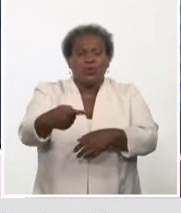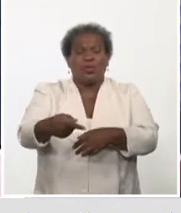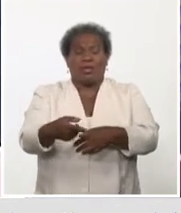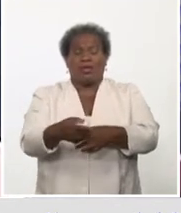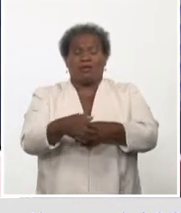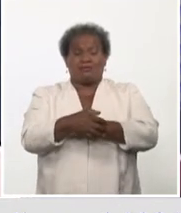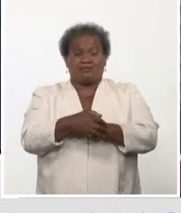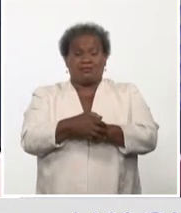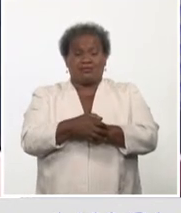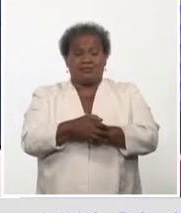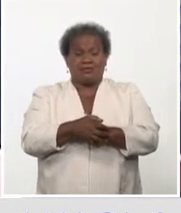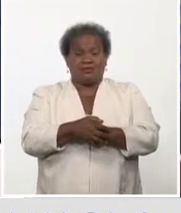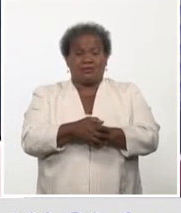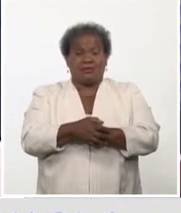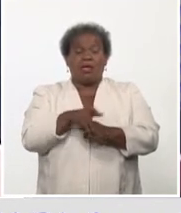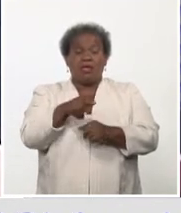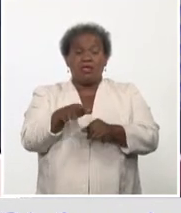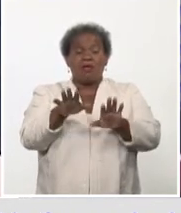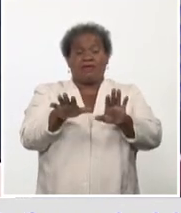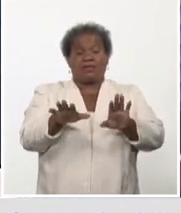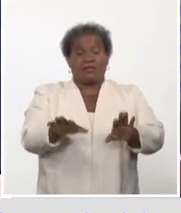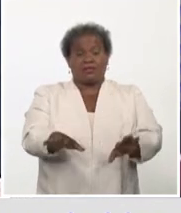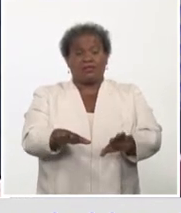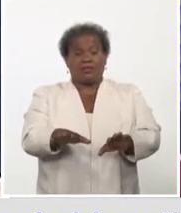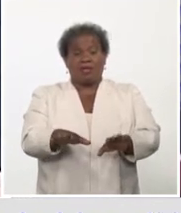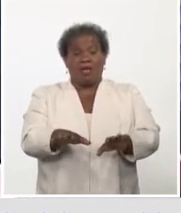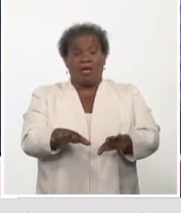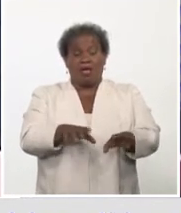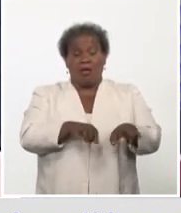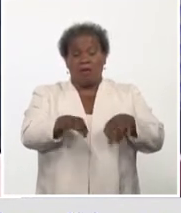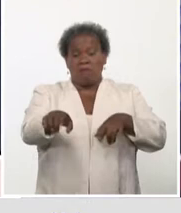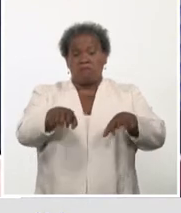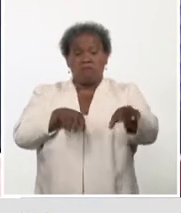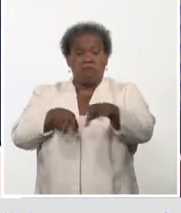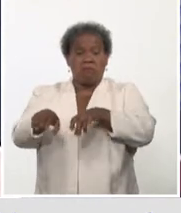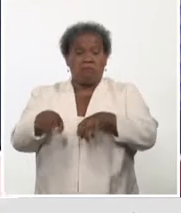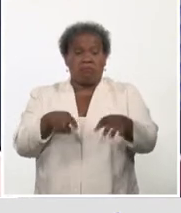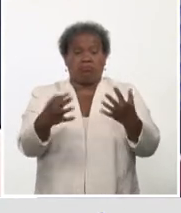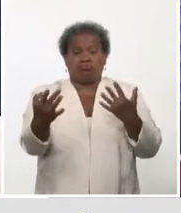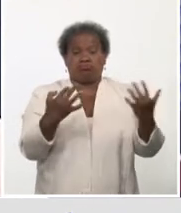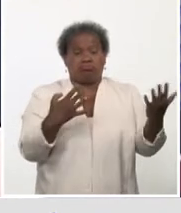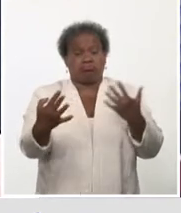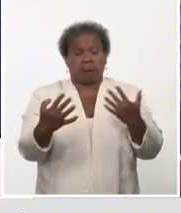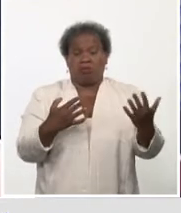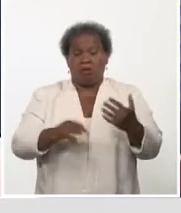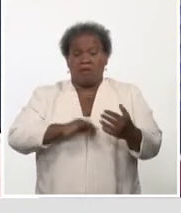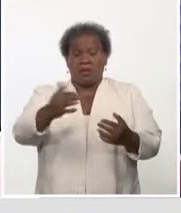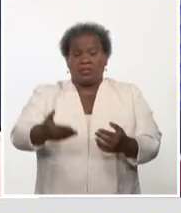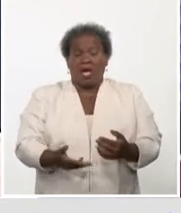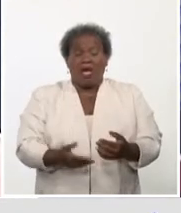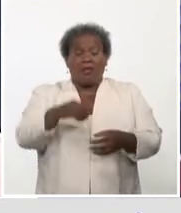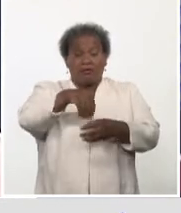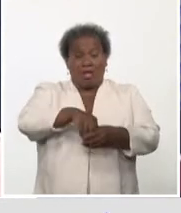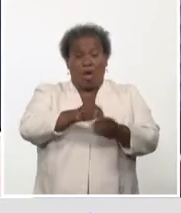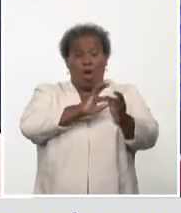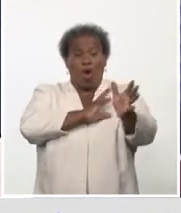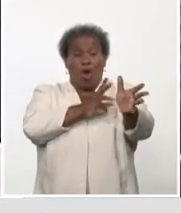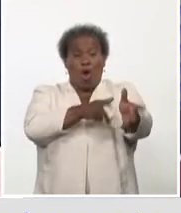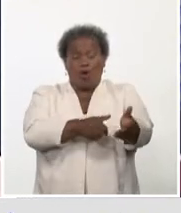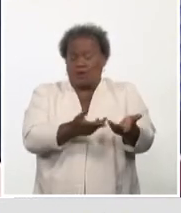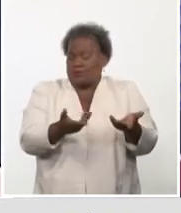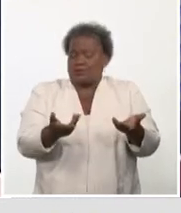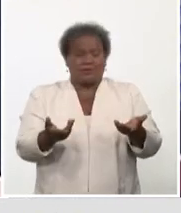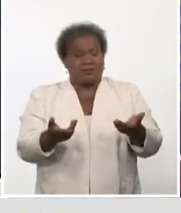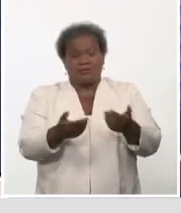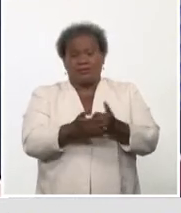Sobre todo, evitar la movilización innecesaria, estar en aglomeraciones de personas. Si es